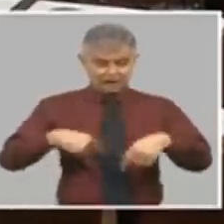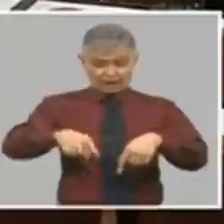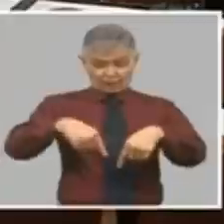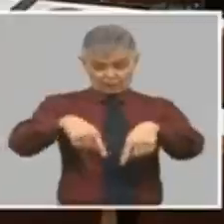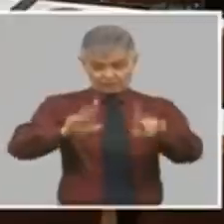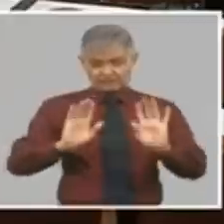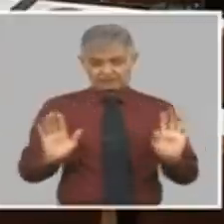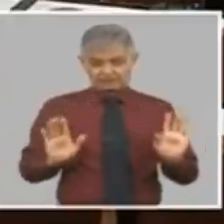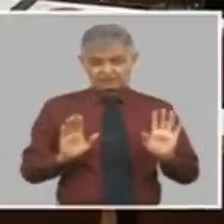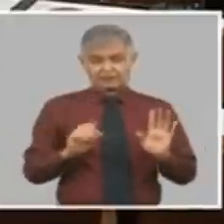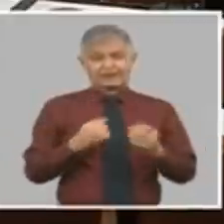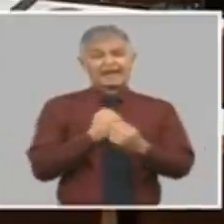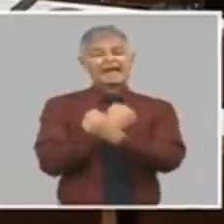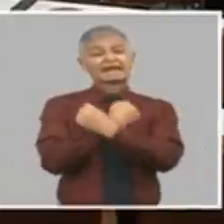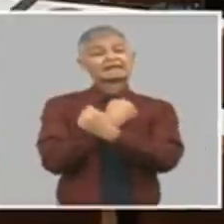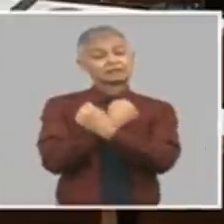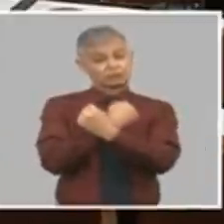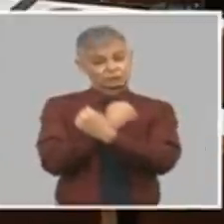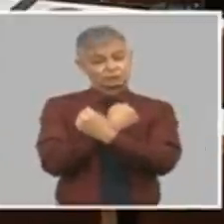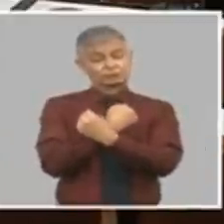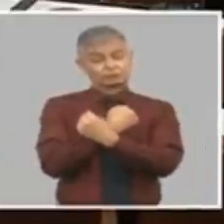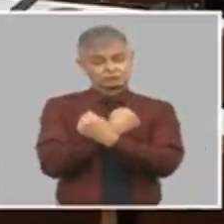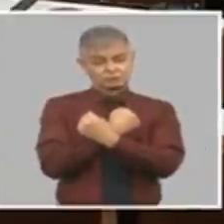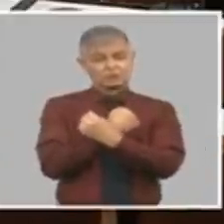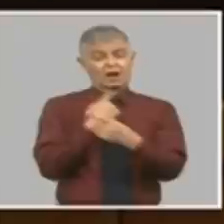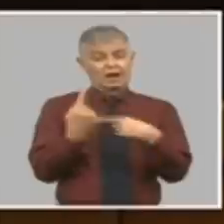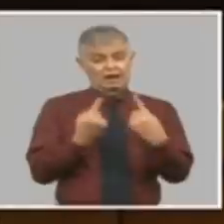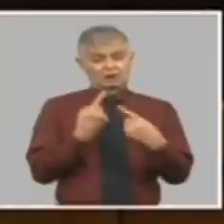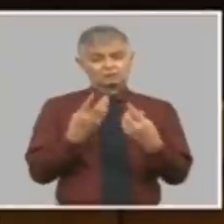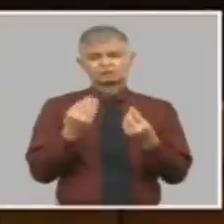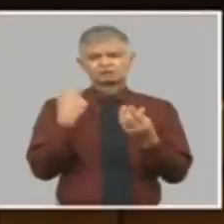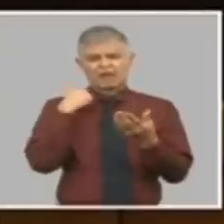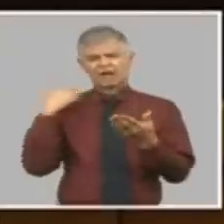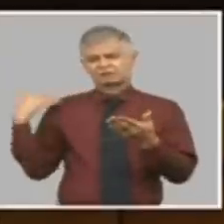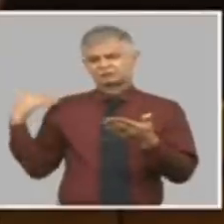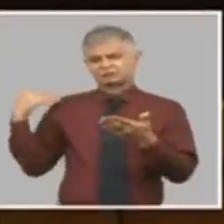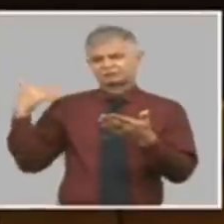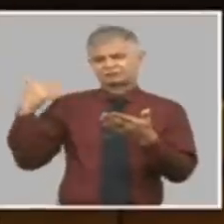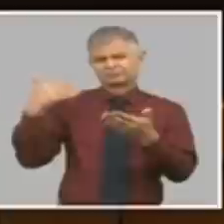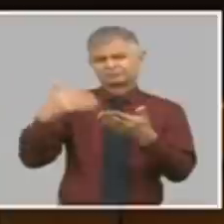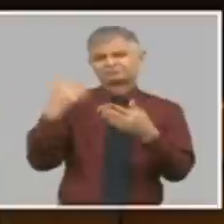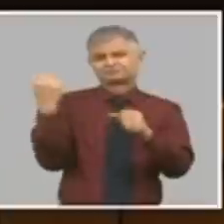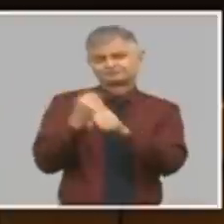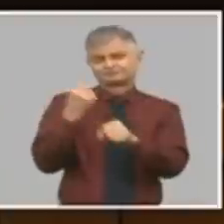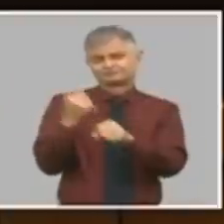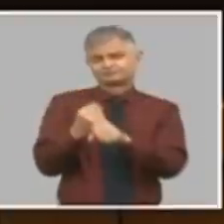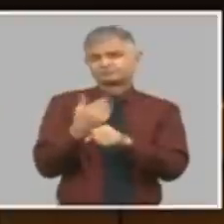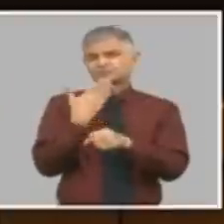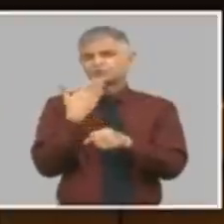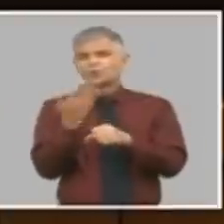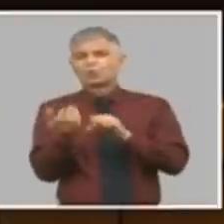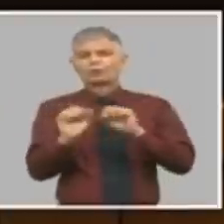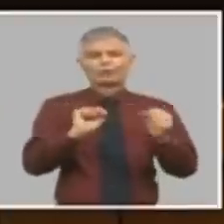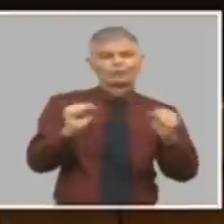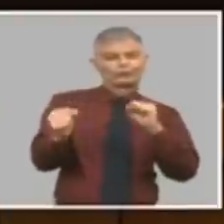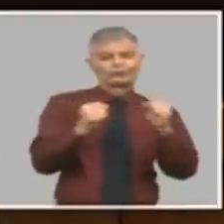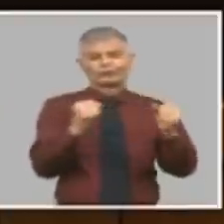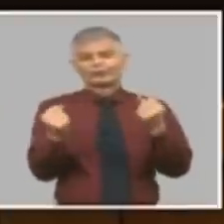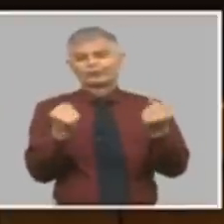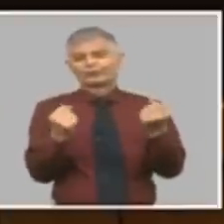riesgos y que llevamos varios años trabajando en administrar esos riesgos